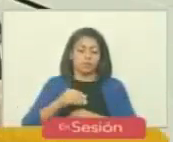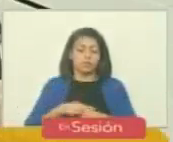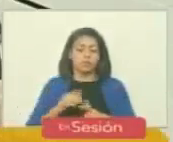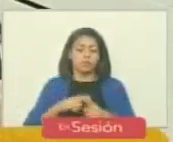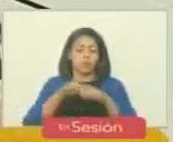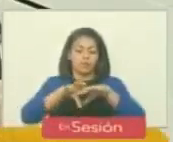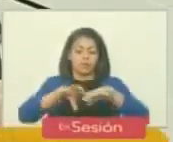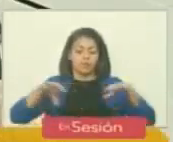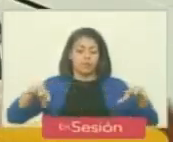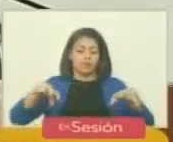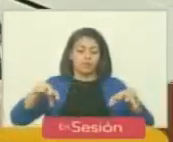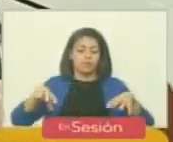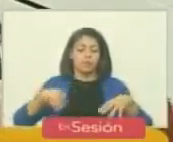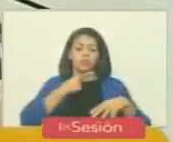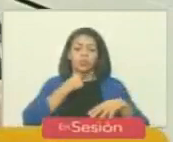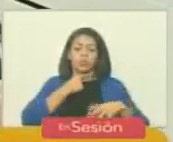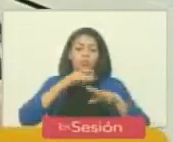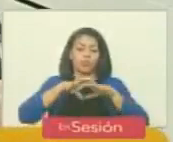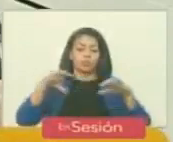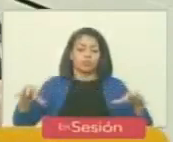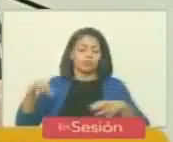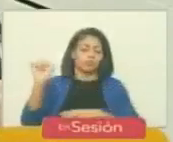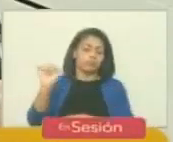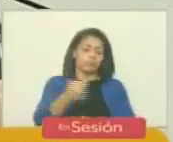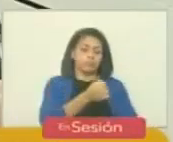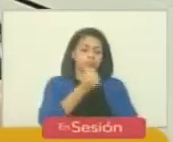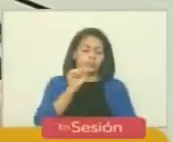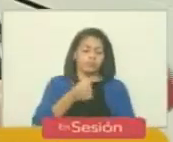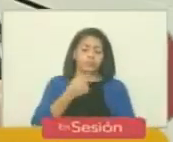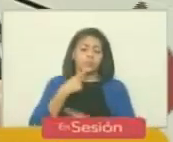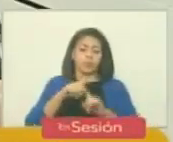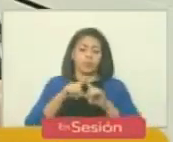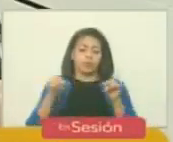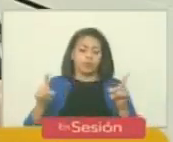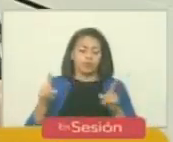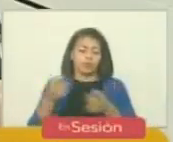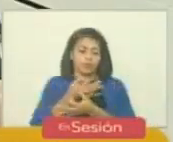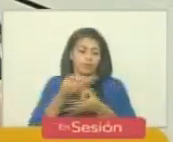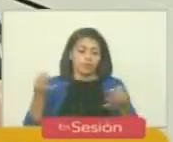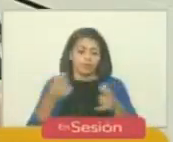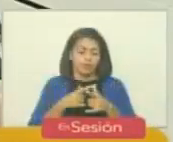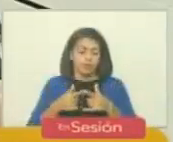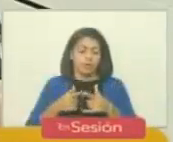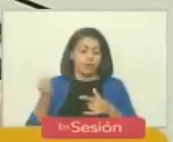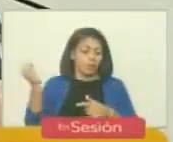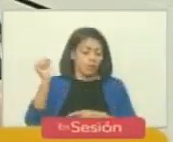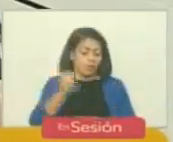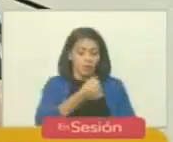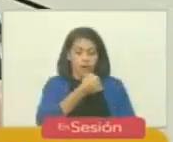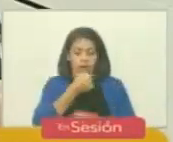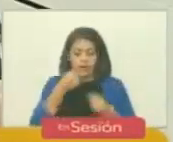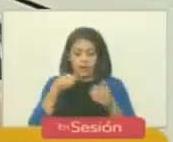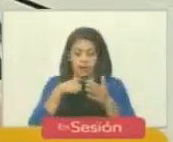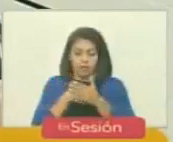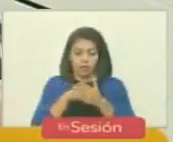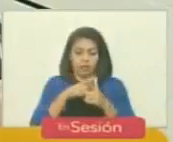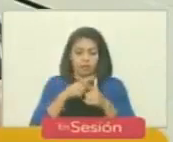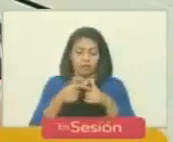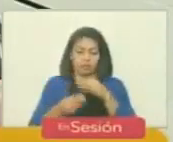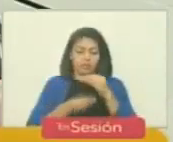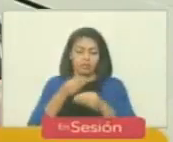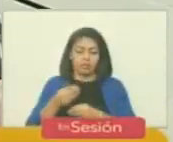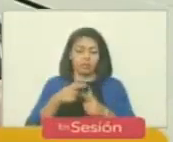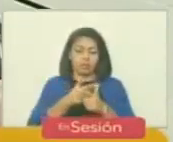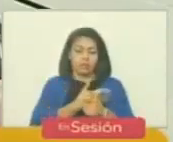dividirnos nos han derrotado electoralmente eso es correcto nos han dado golpe de estado han destituido